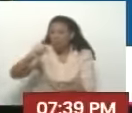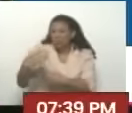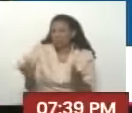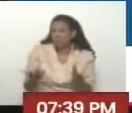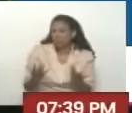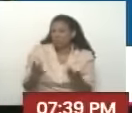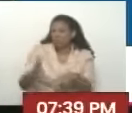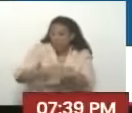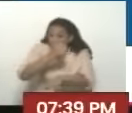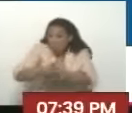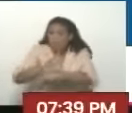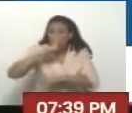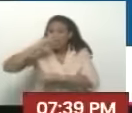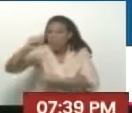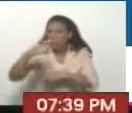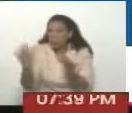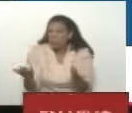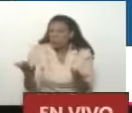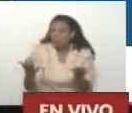¿Culpa de Maduro?